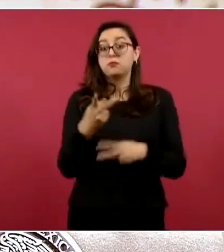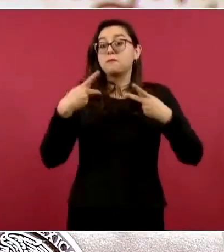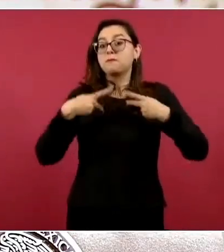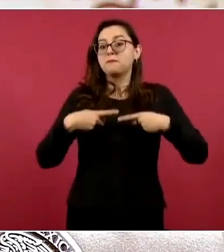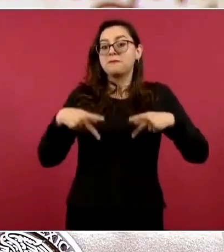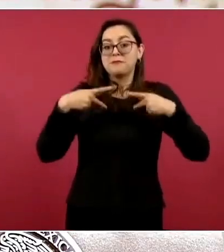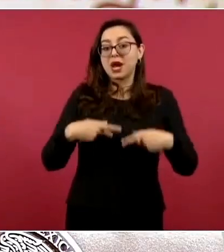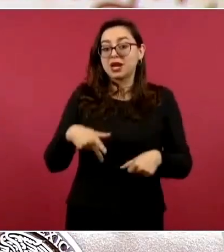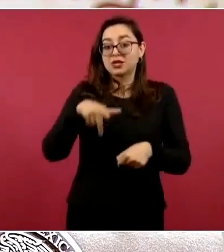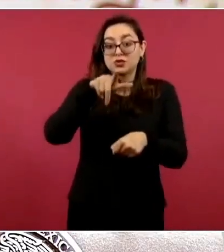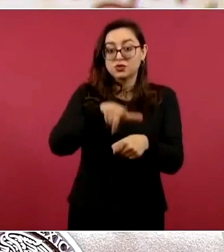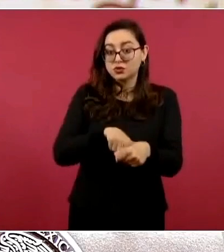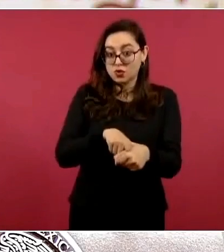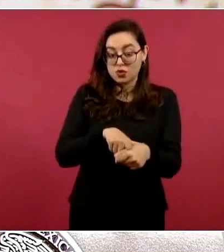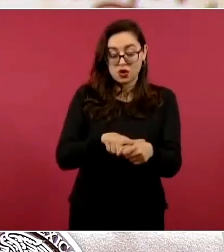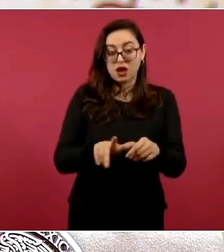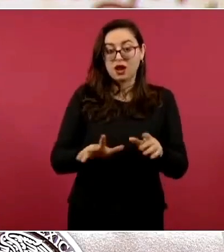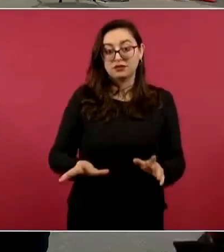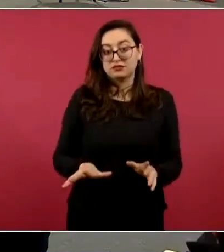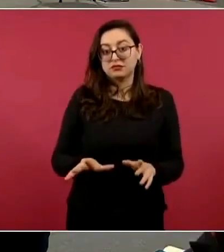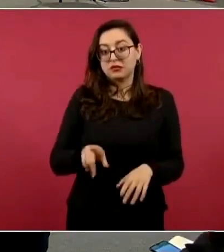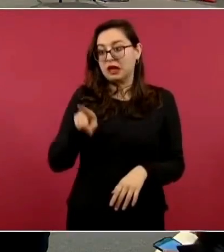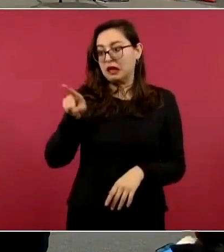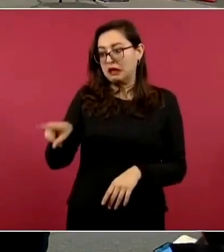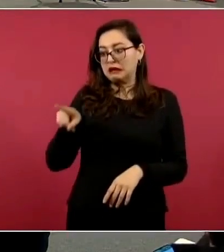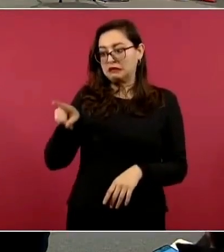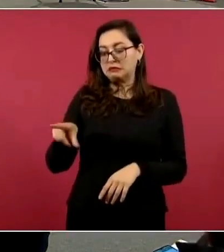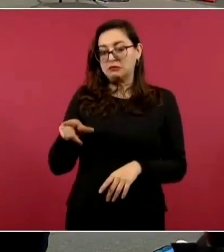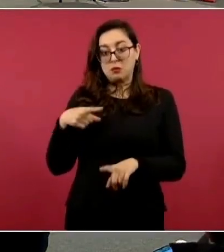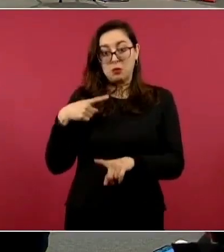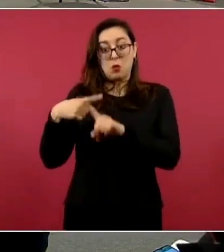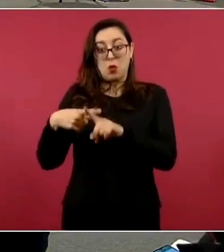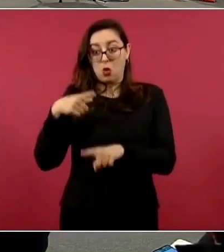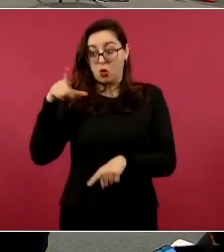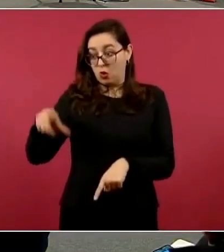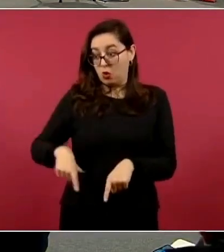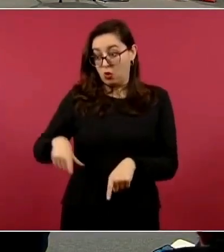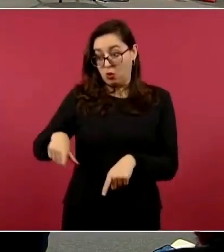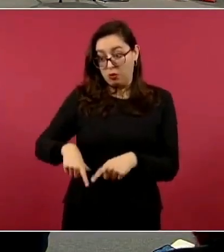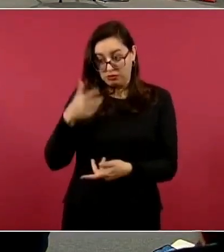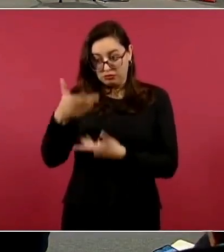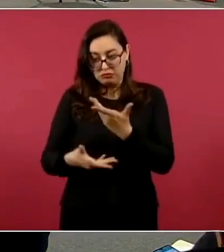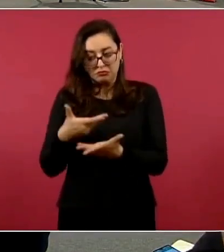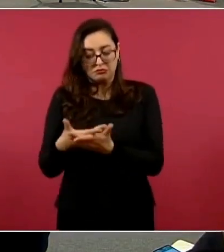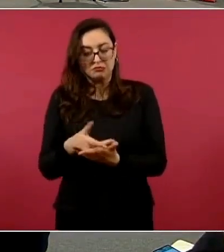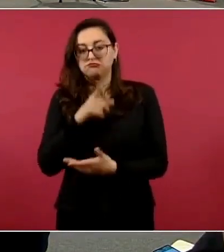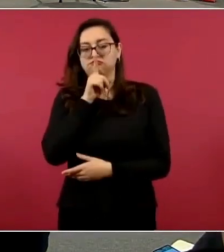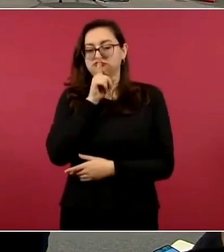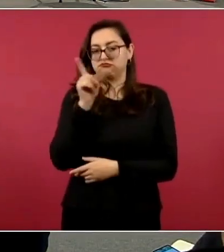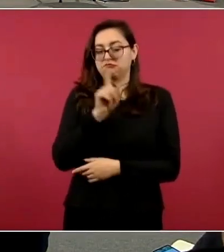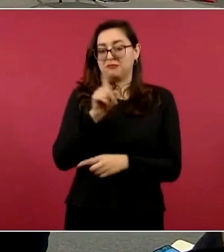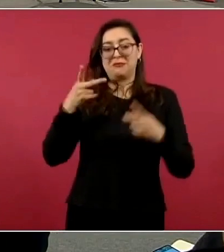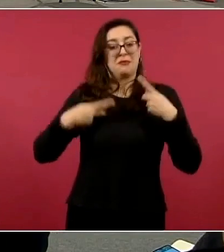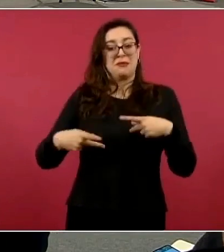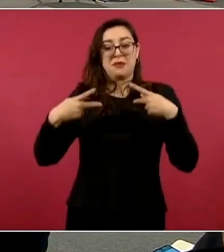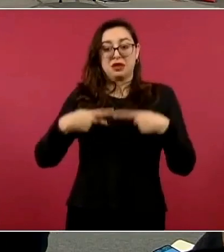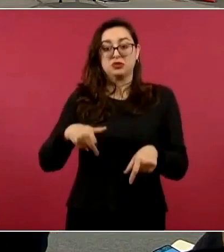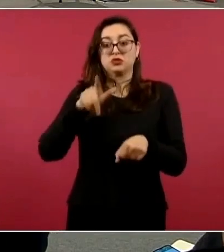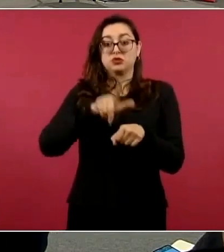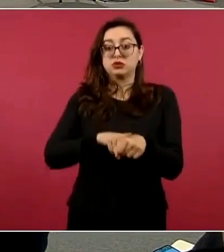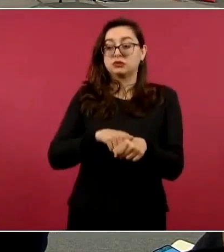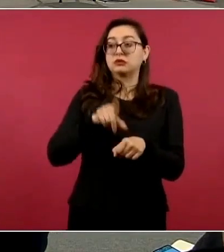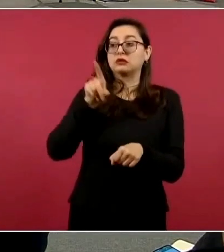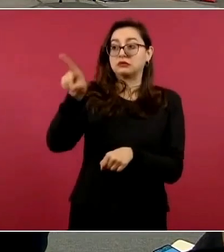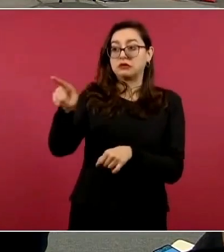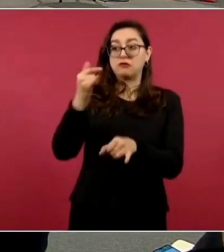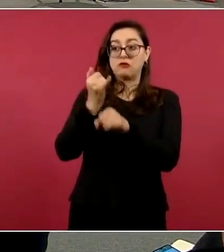en su carácter de funcionario público. Quedaron de enviarnos todo el reporte de la fiscalía estatal. No